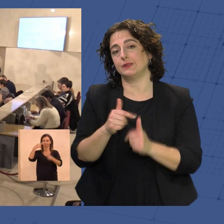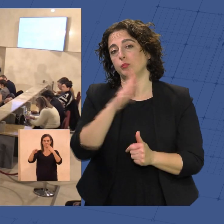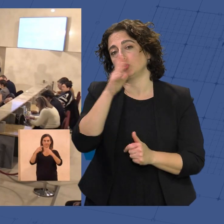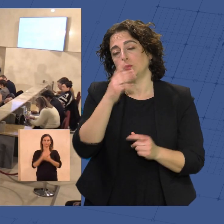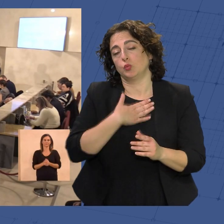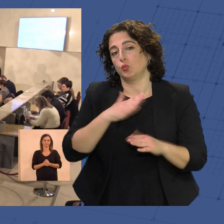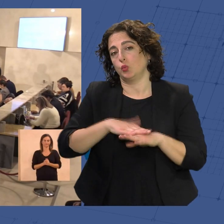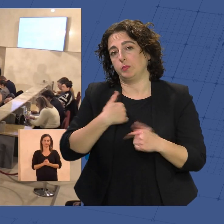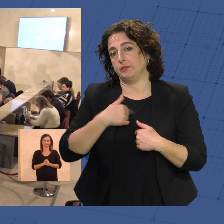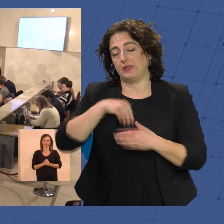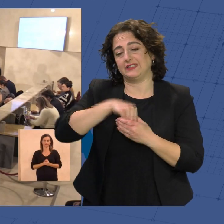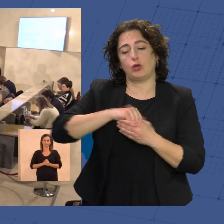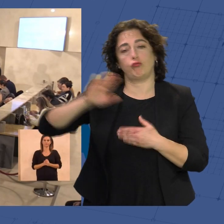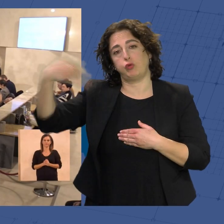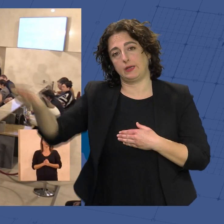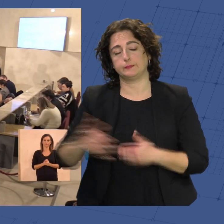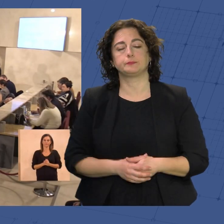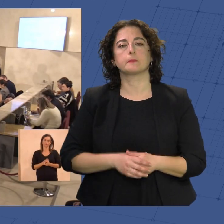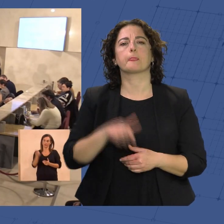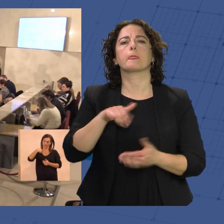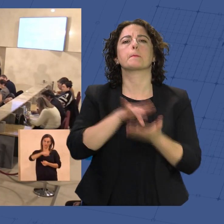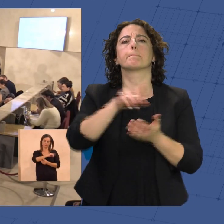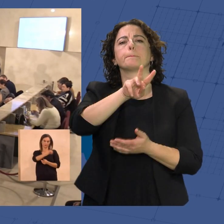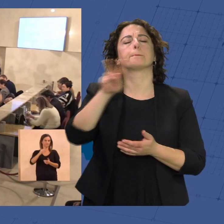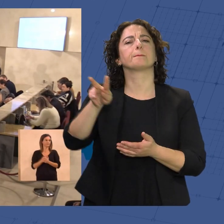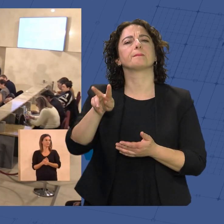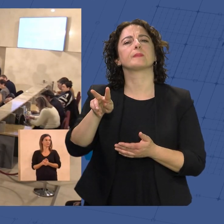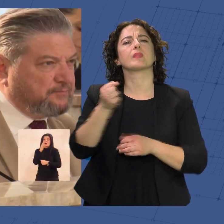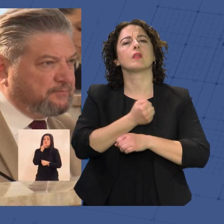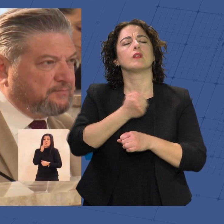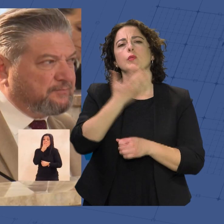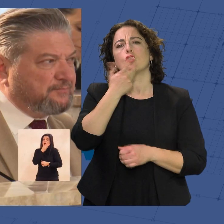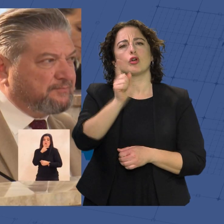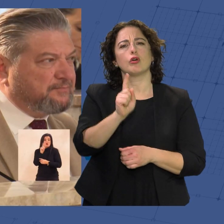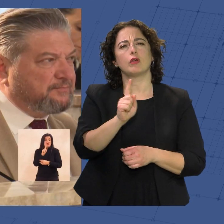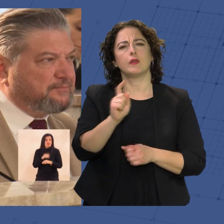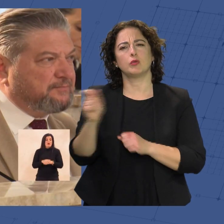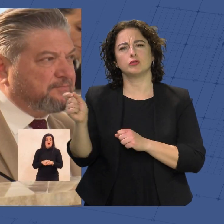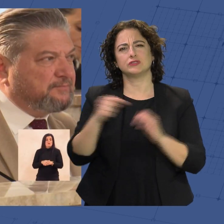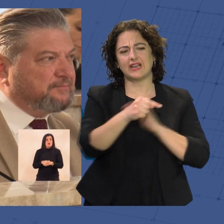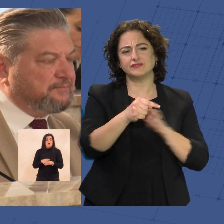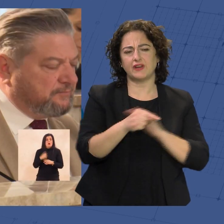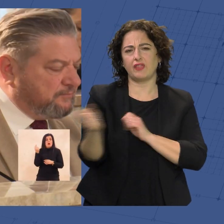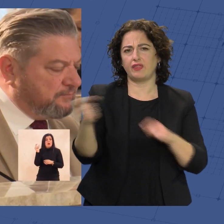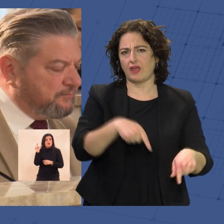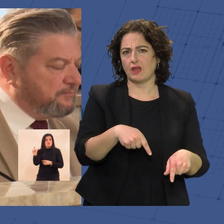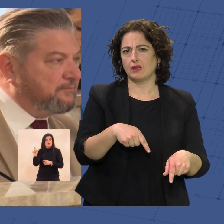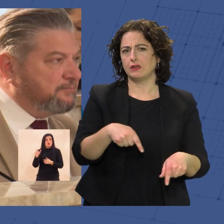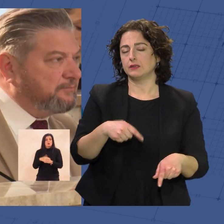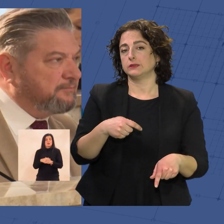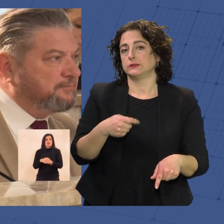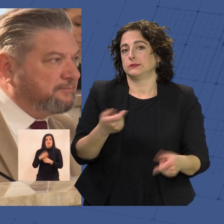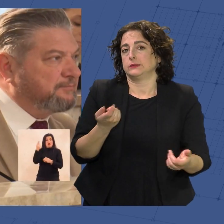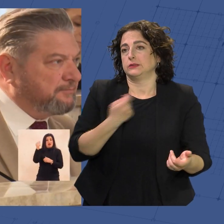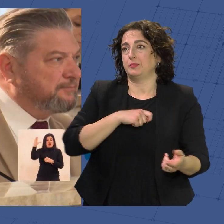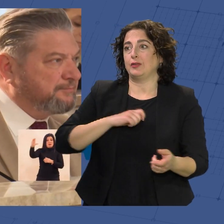externas. Hoy, día 22 de diciembre, no conocemos el importe de las transferencias que va a realizar el Estado a